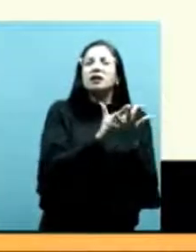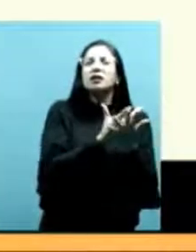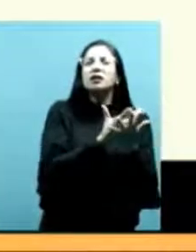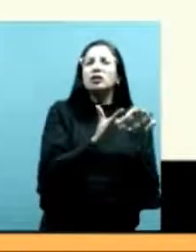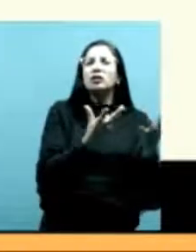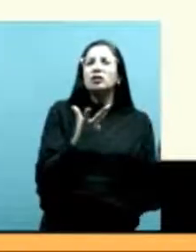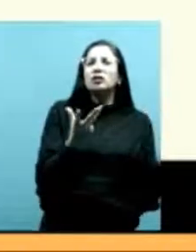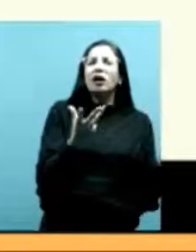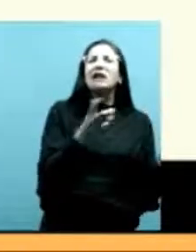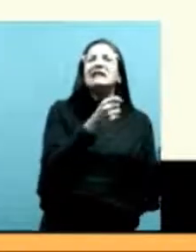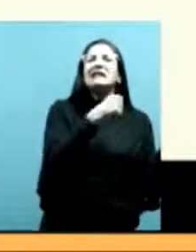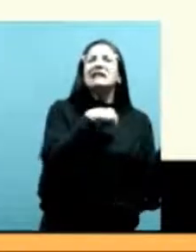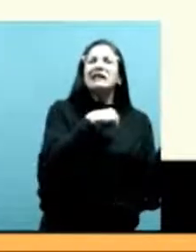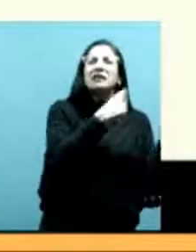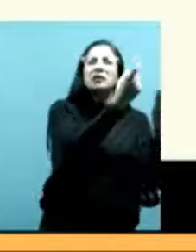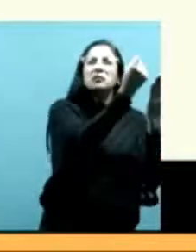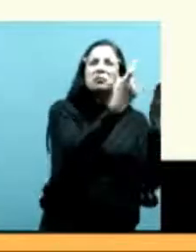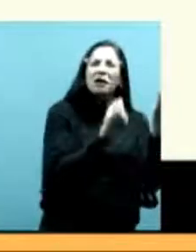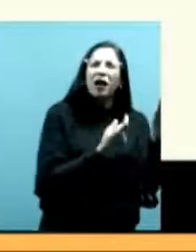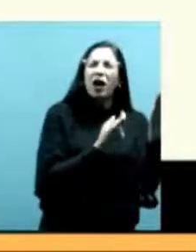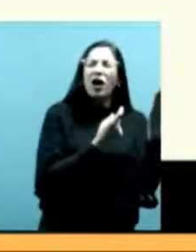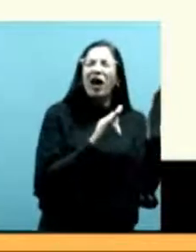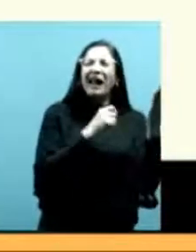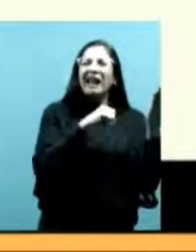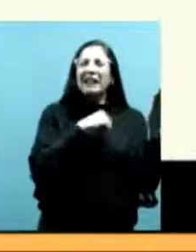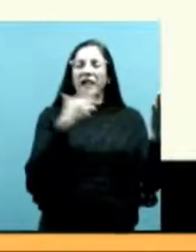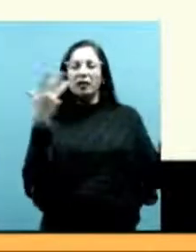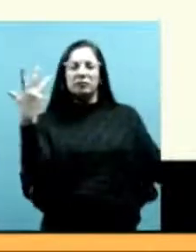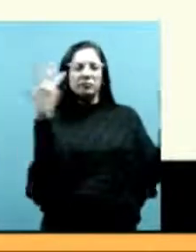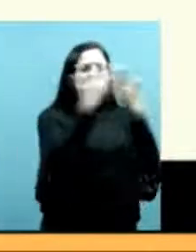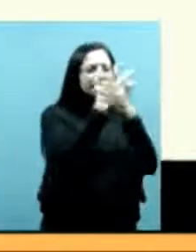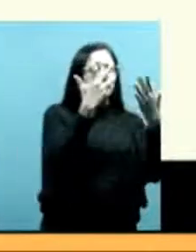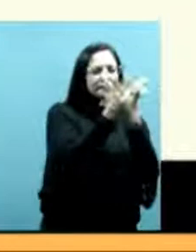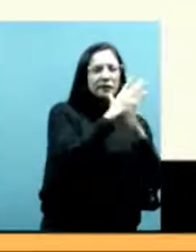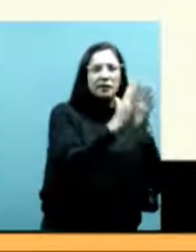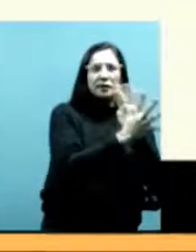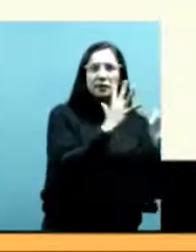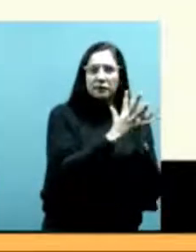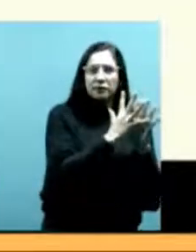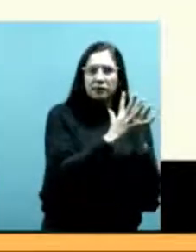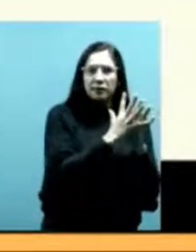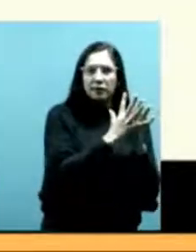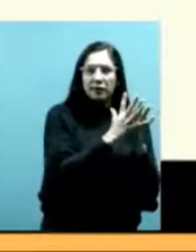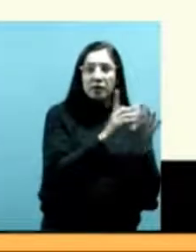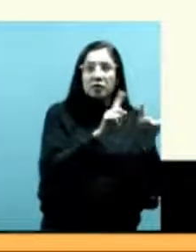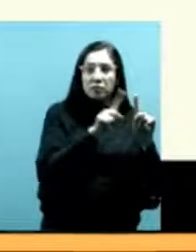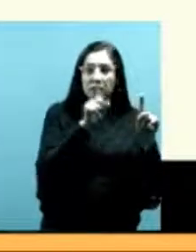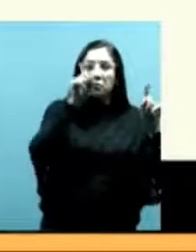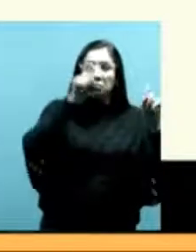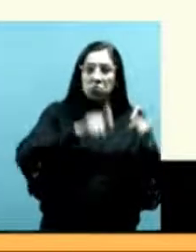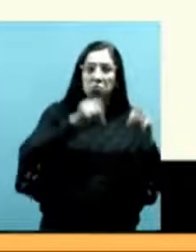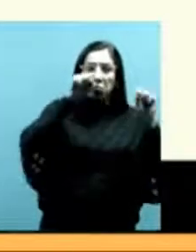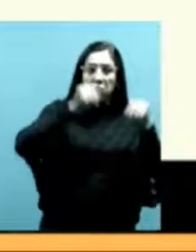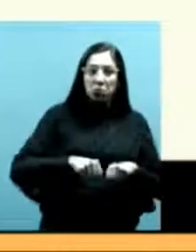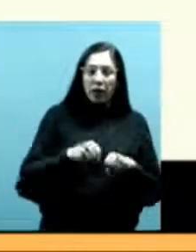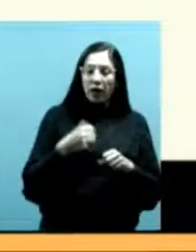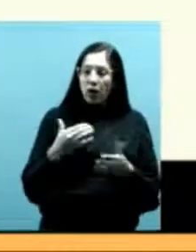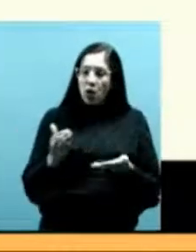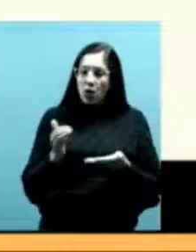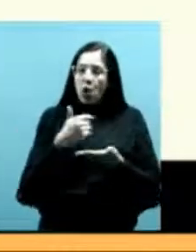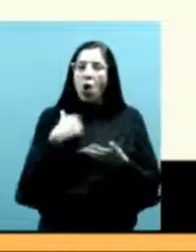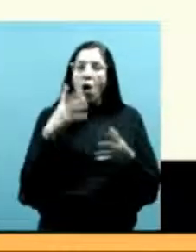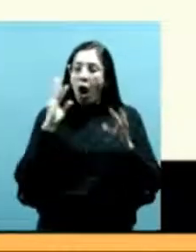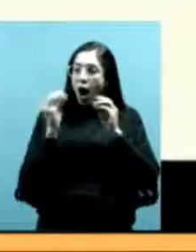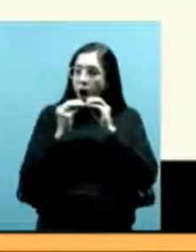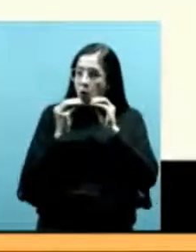hay preguntas hay contradicciones entonces esos índices se retoman en el trabajo de la memoria colectiva